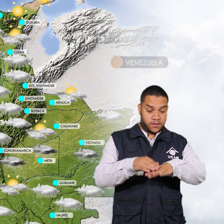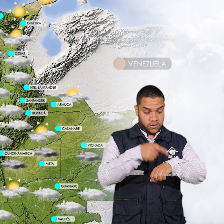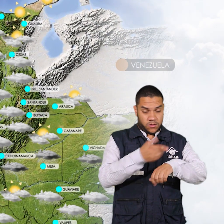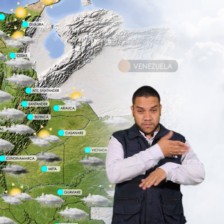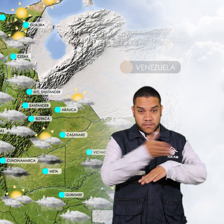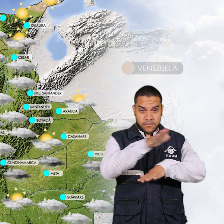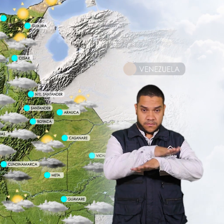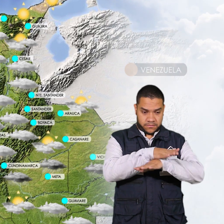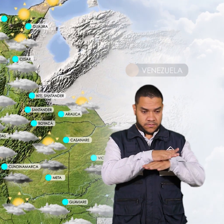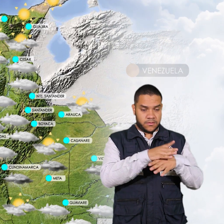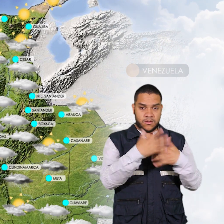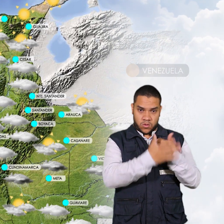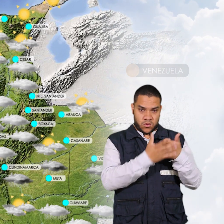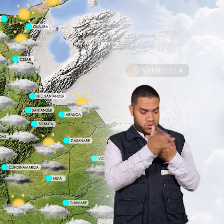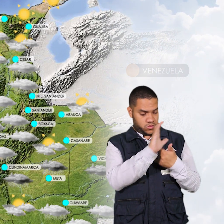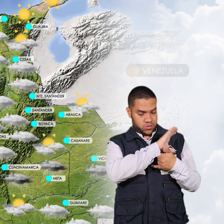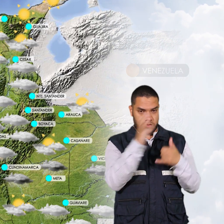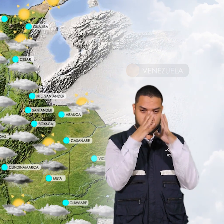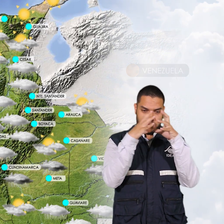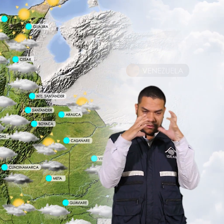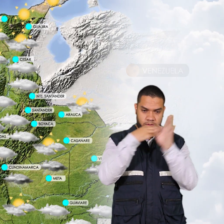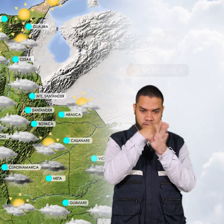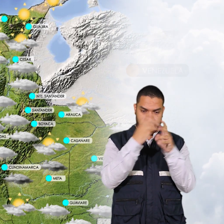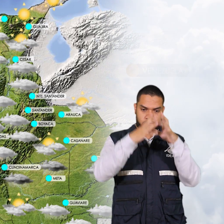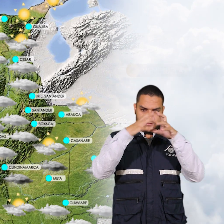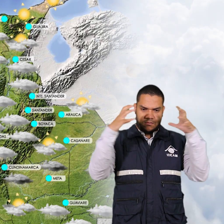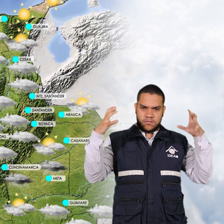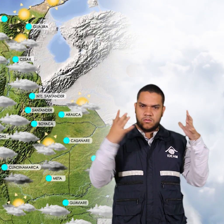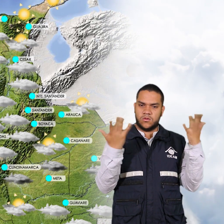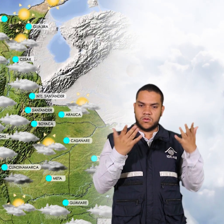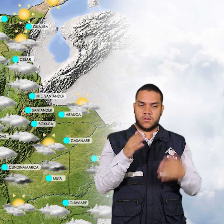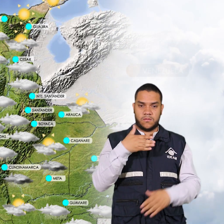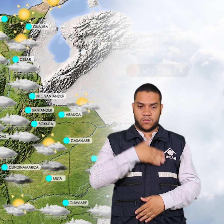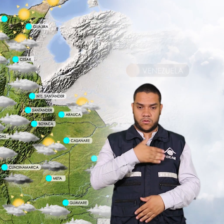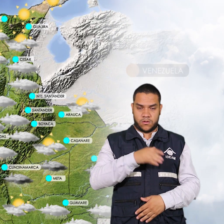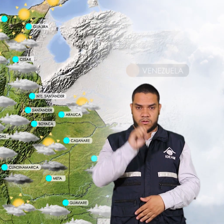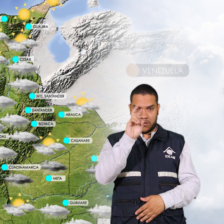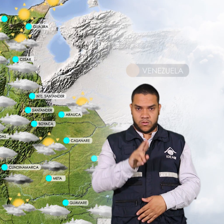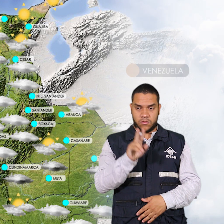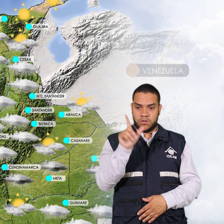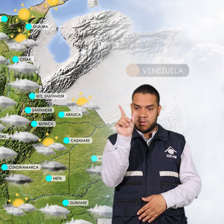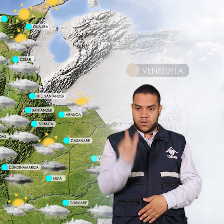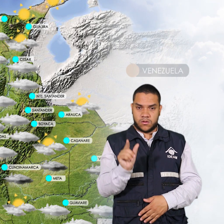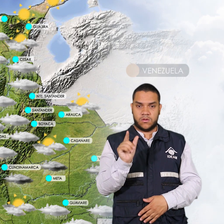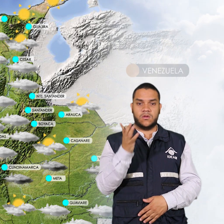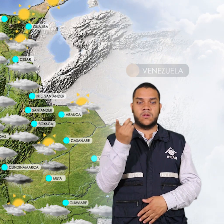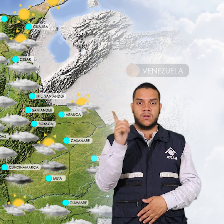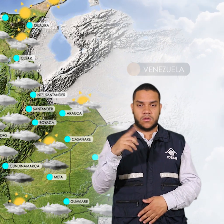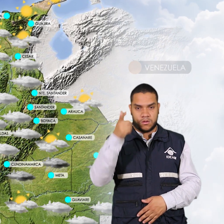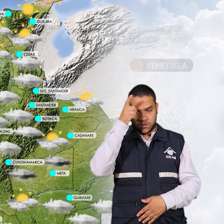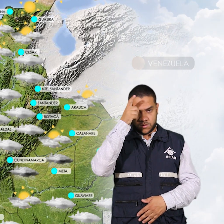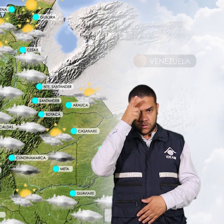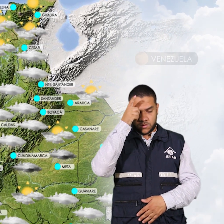en la región caribe se estima cielo entre parcial a mayormente nublado especialmente en zonas del sur de bolívar cesar y córdoba en la